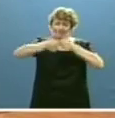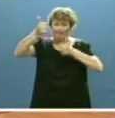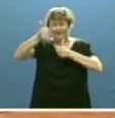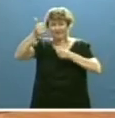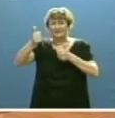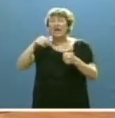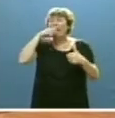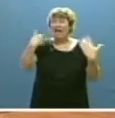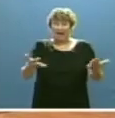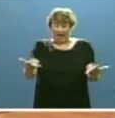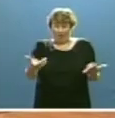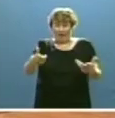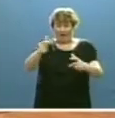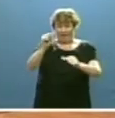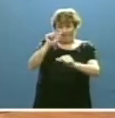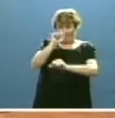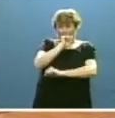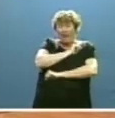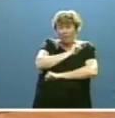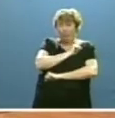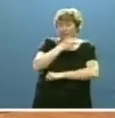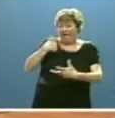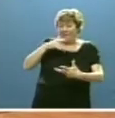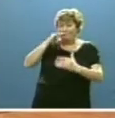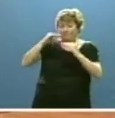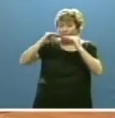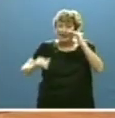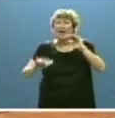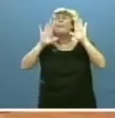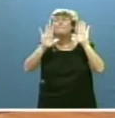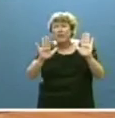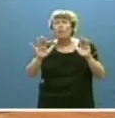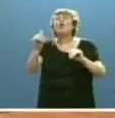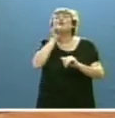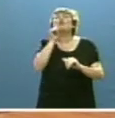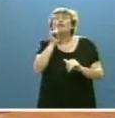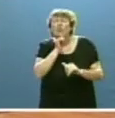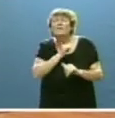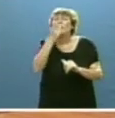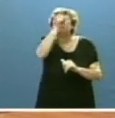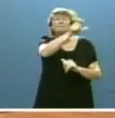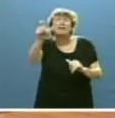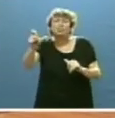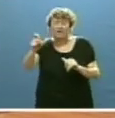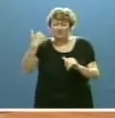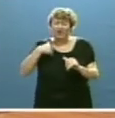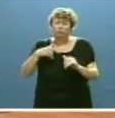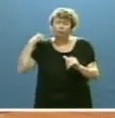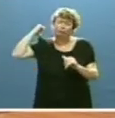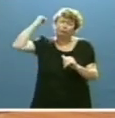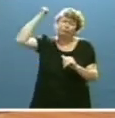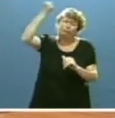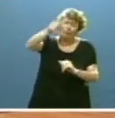Las personas en paro, aunque desciendan, llevan en muchos casos largo tiempo en esta situación, lo que